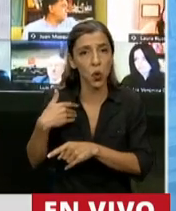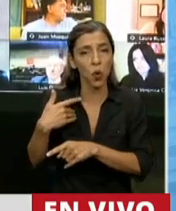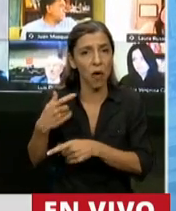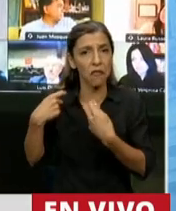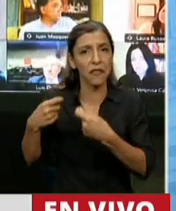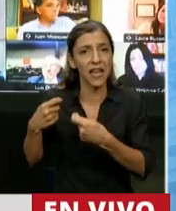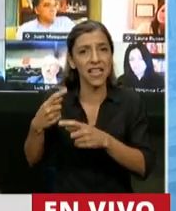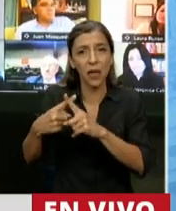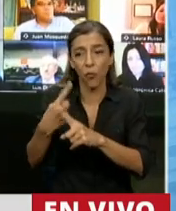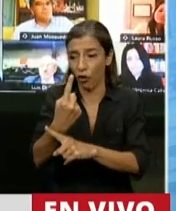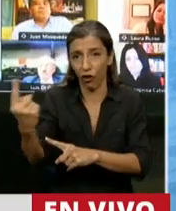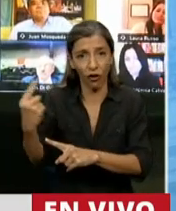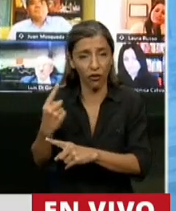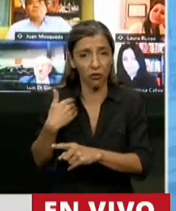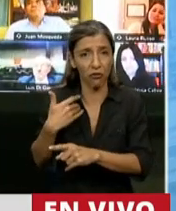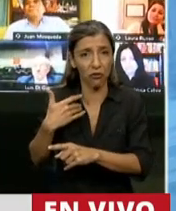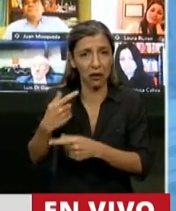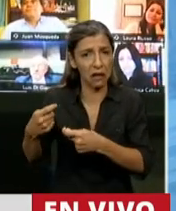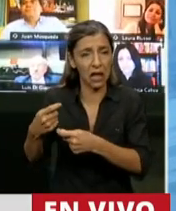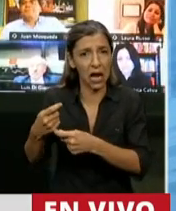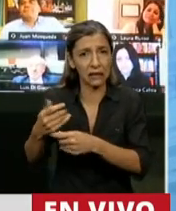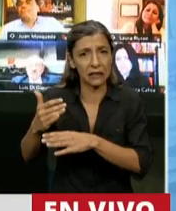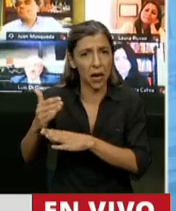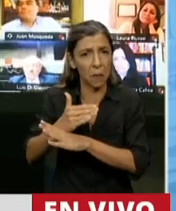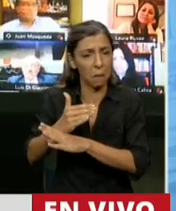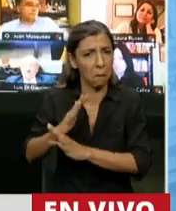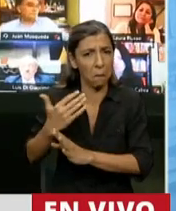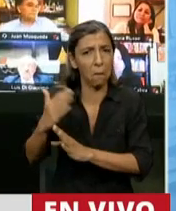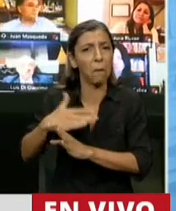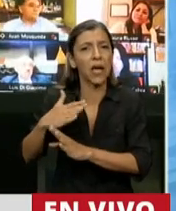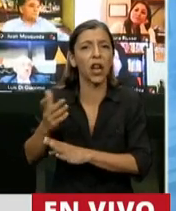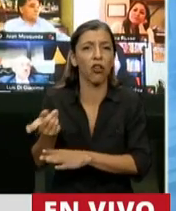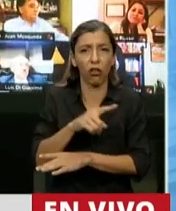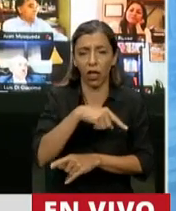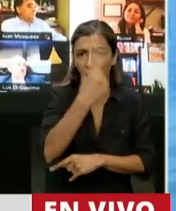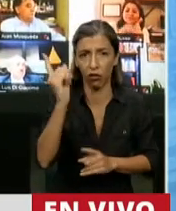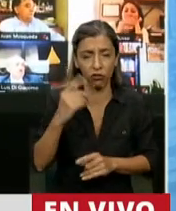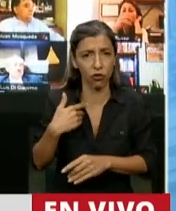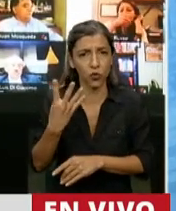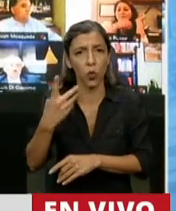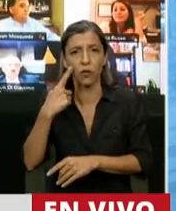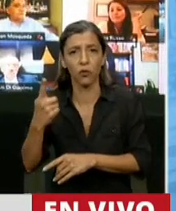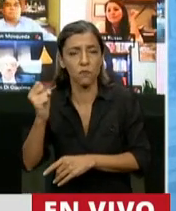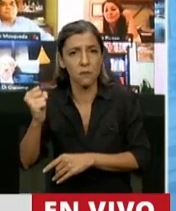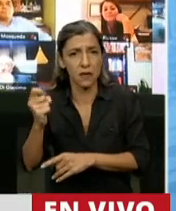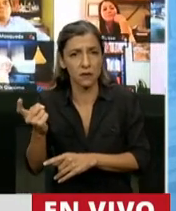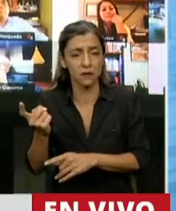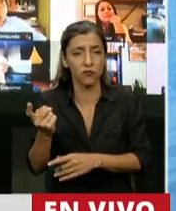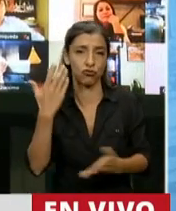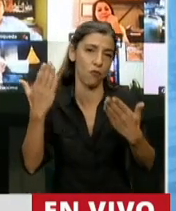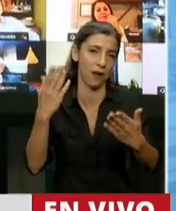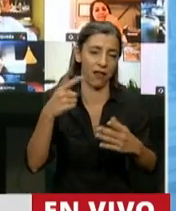gasta por habitante, como también la provincia de Buenos Aires. 41.000 pesos comparados con otros distritos